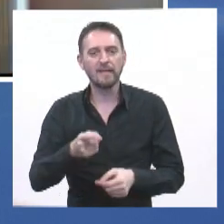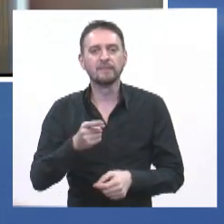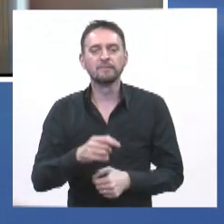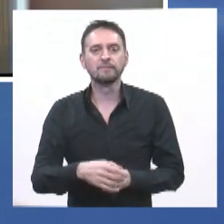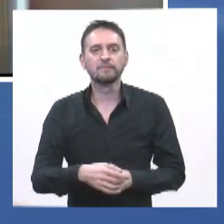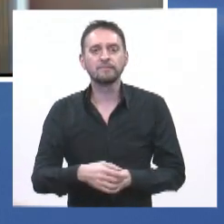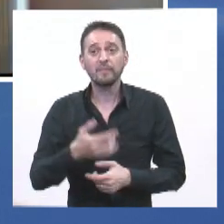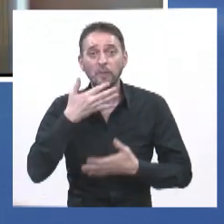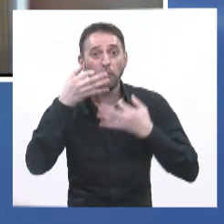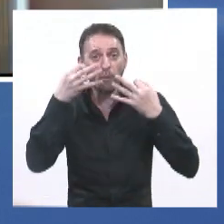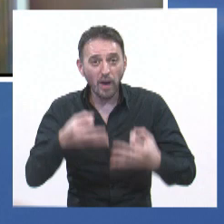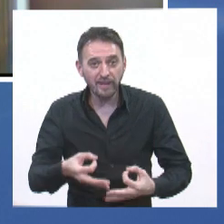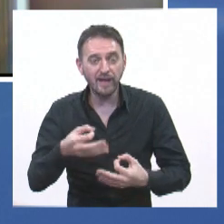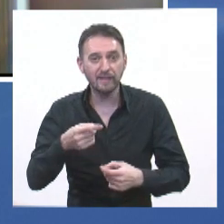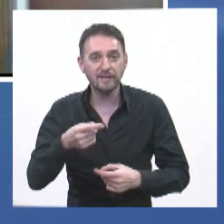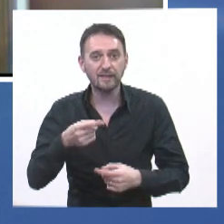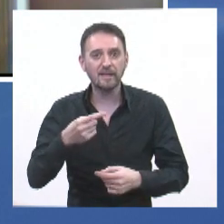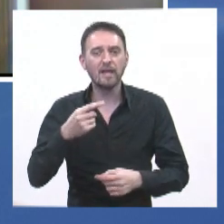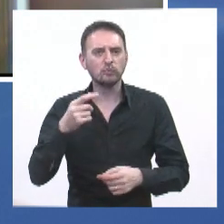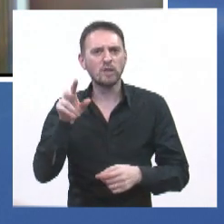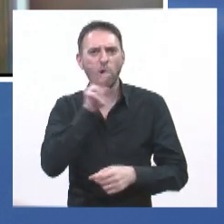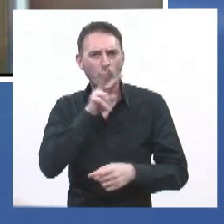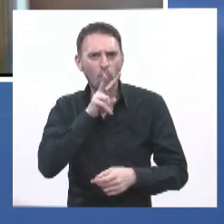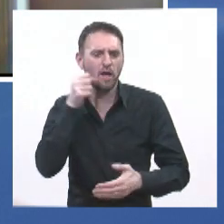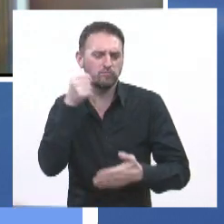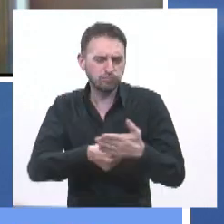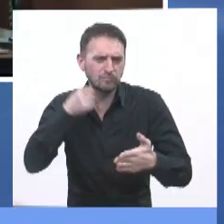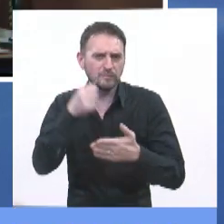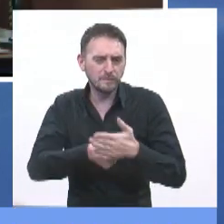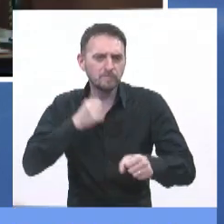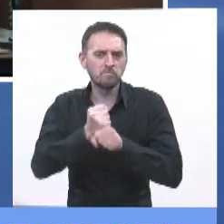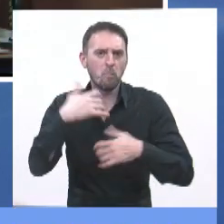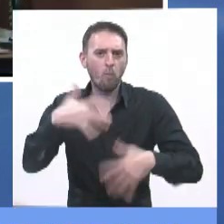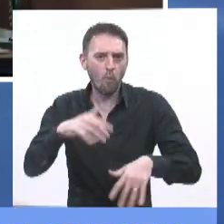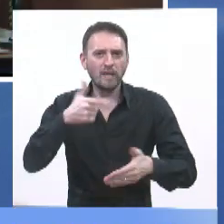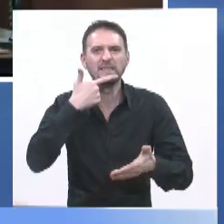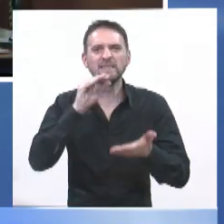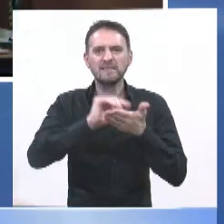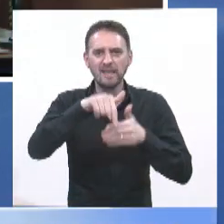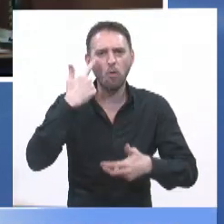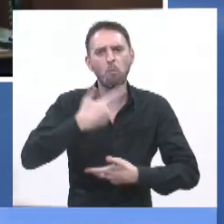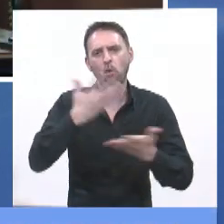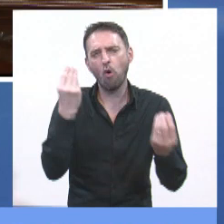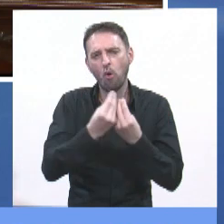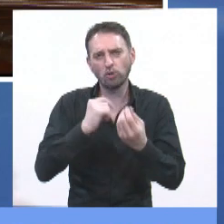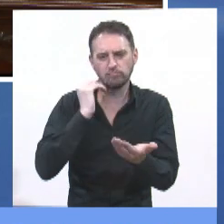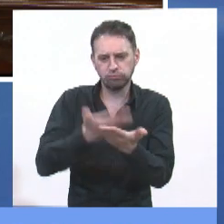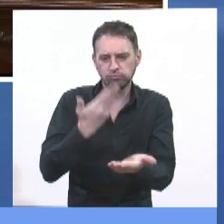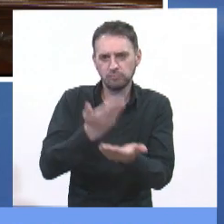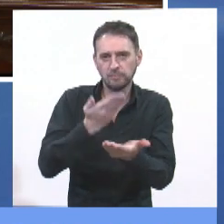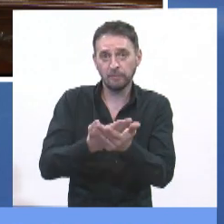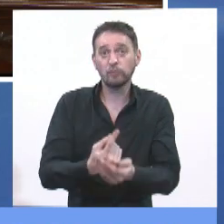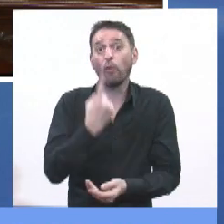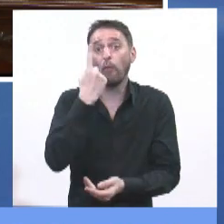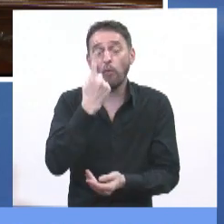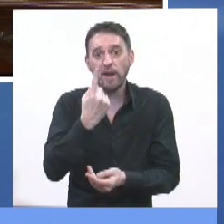Y la verdad que ha sido una gran militante. En este Senado ha presentado numerosas iniciativas. Una de